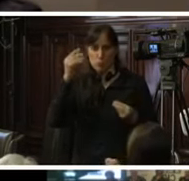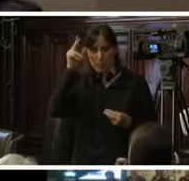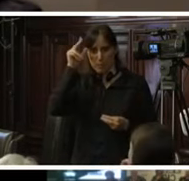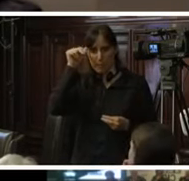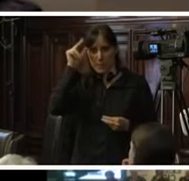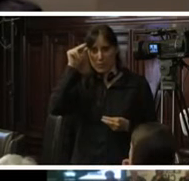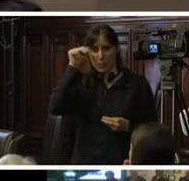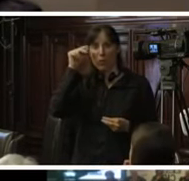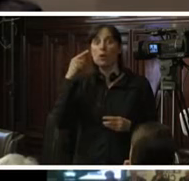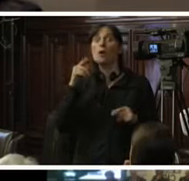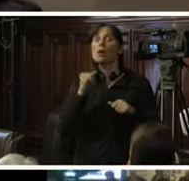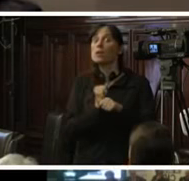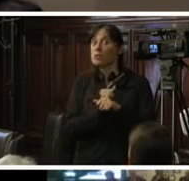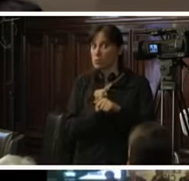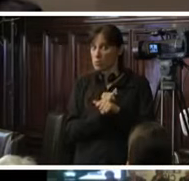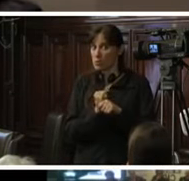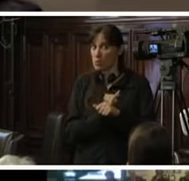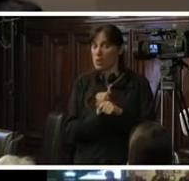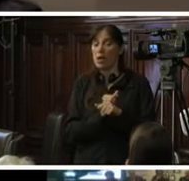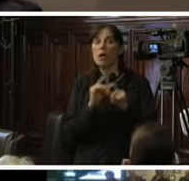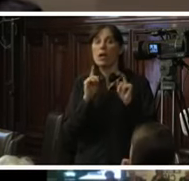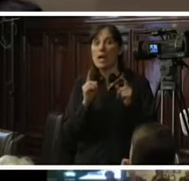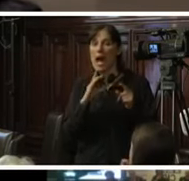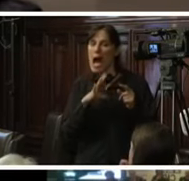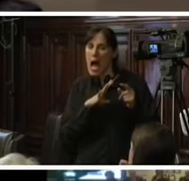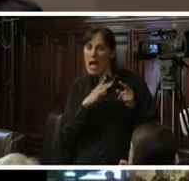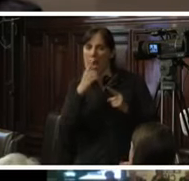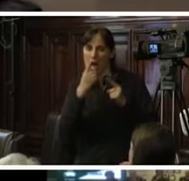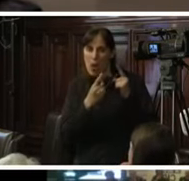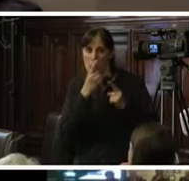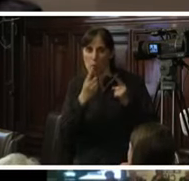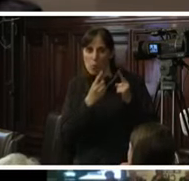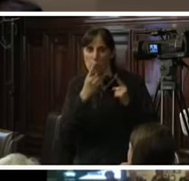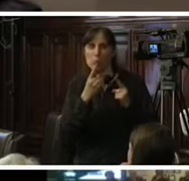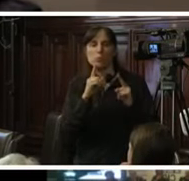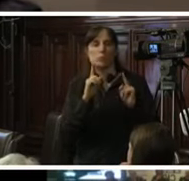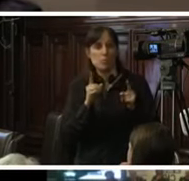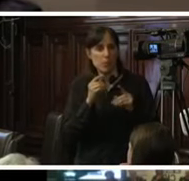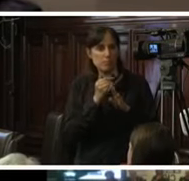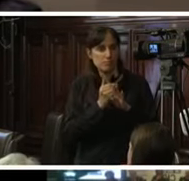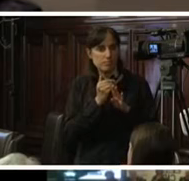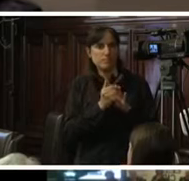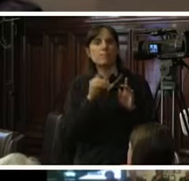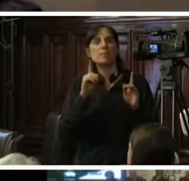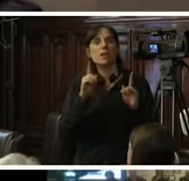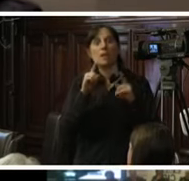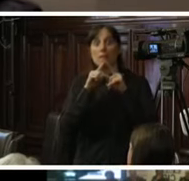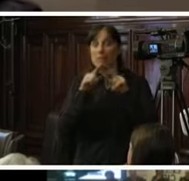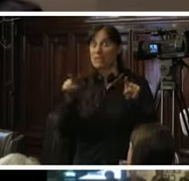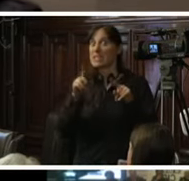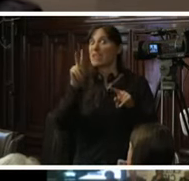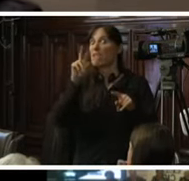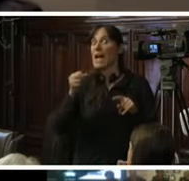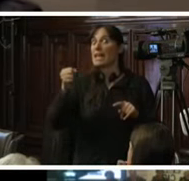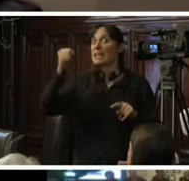la institucionalidad eventualmente ofrece algunas precariedades pero a diferencia de lo que ocurrió hace 20